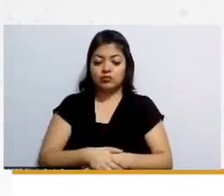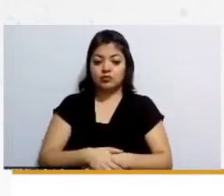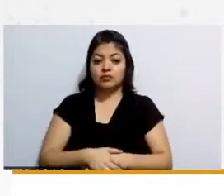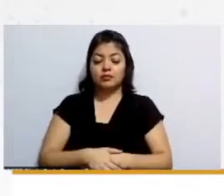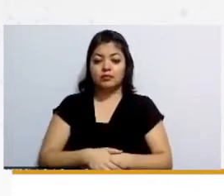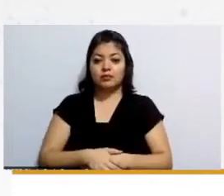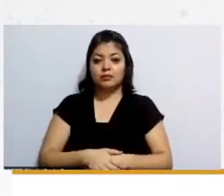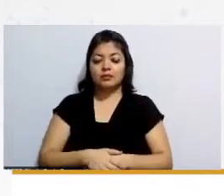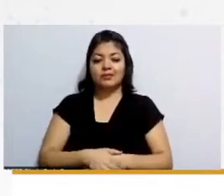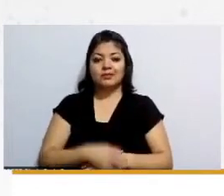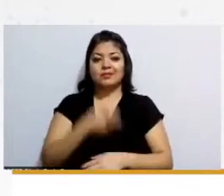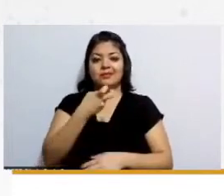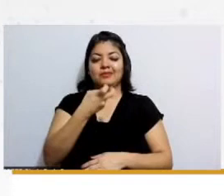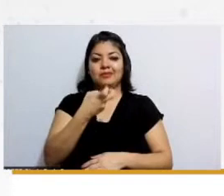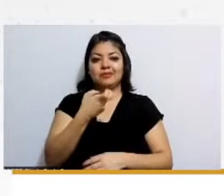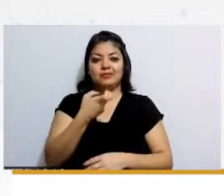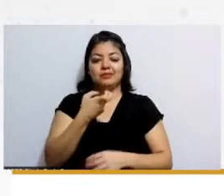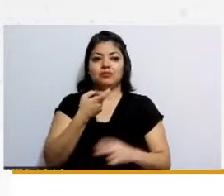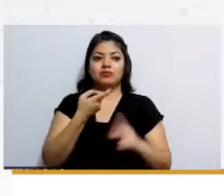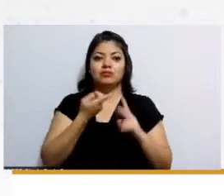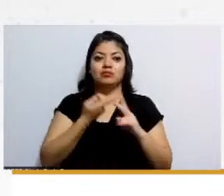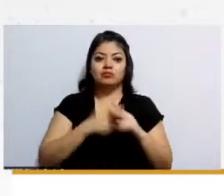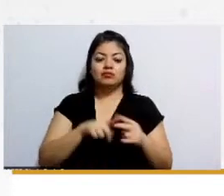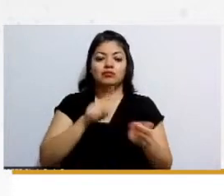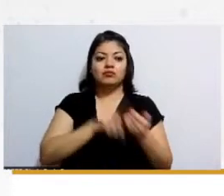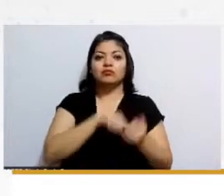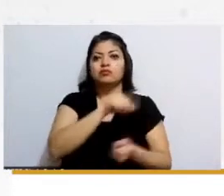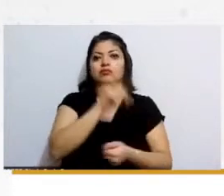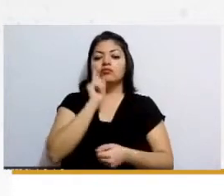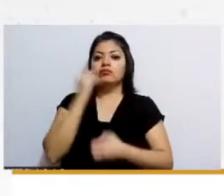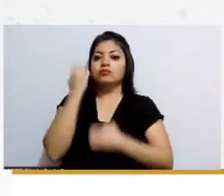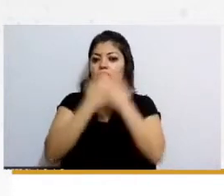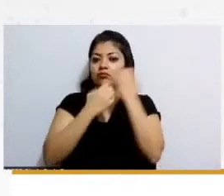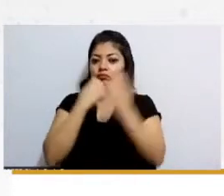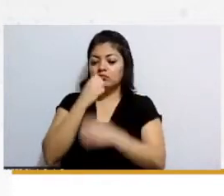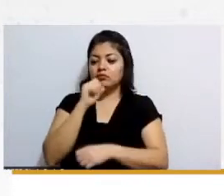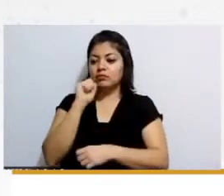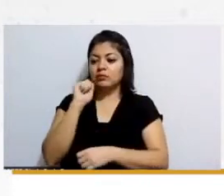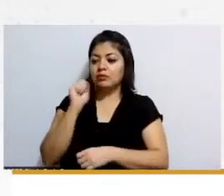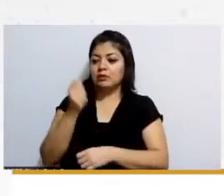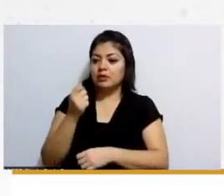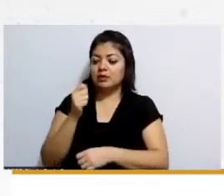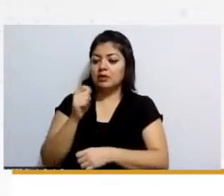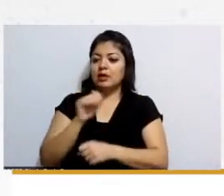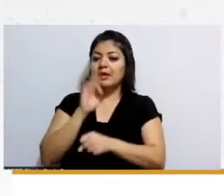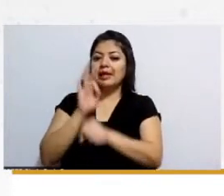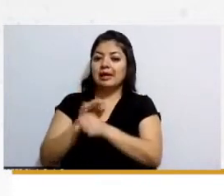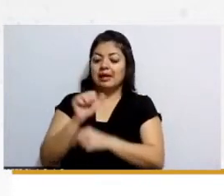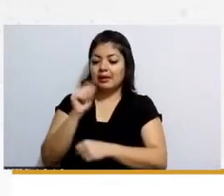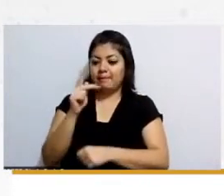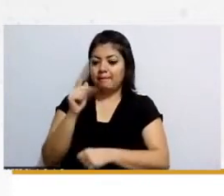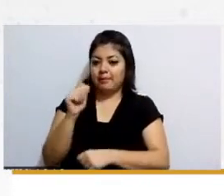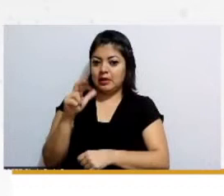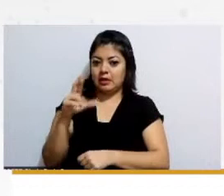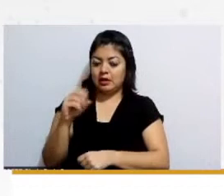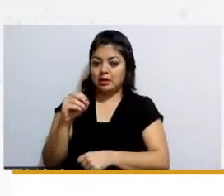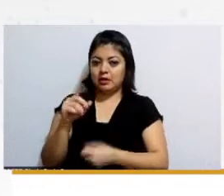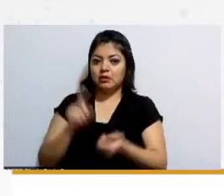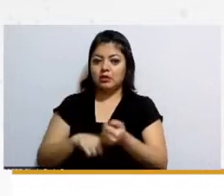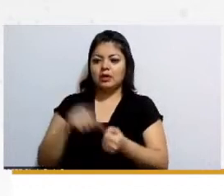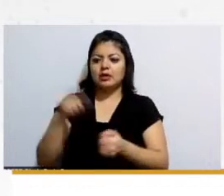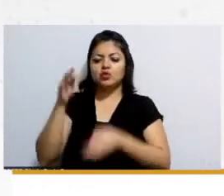interpone un amparo luego un recurso donde el juez